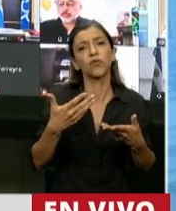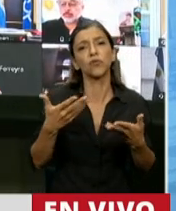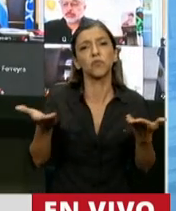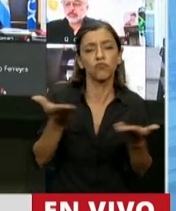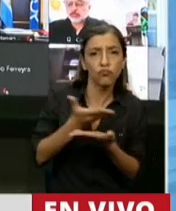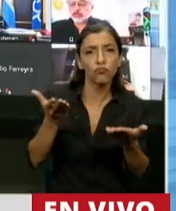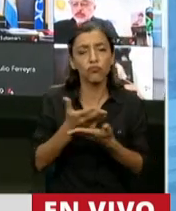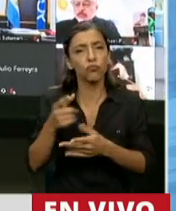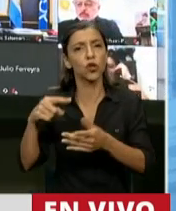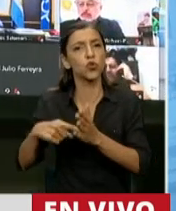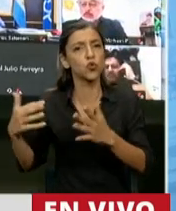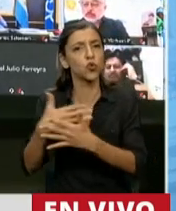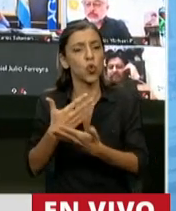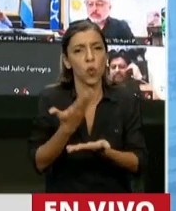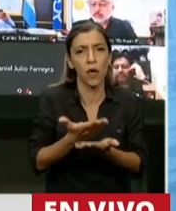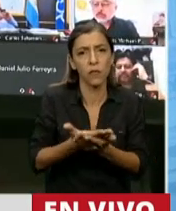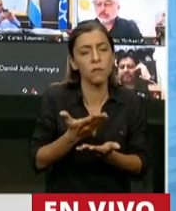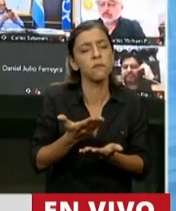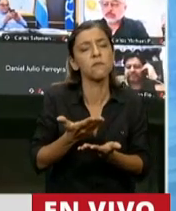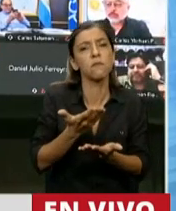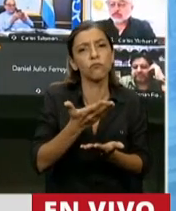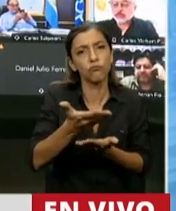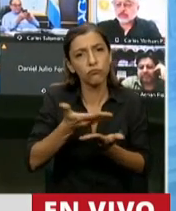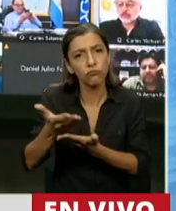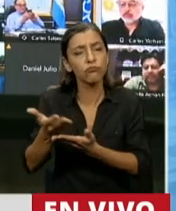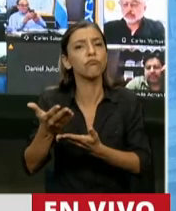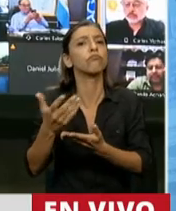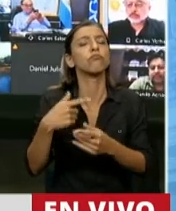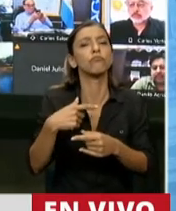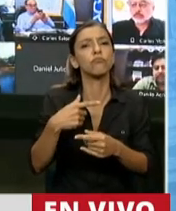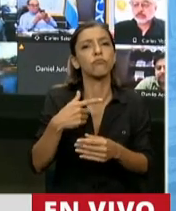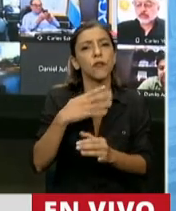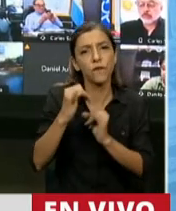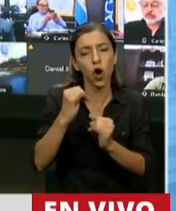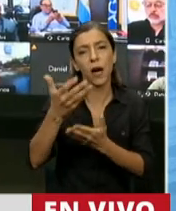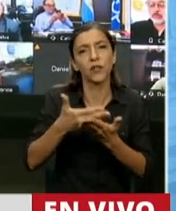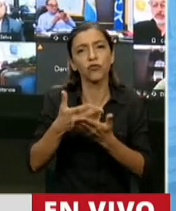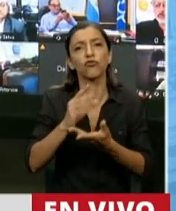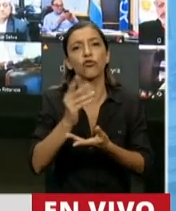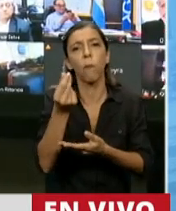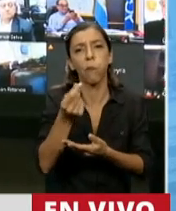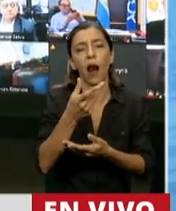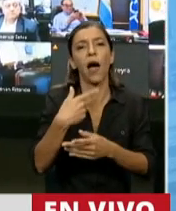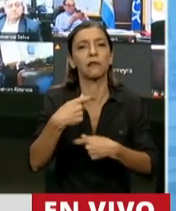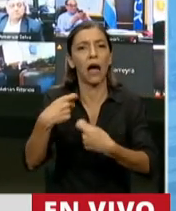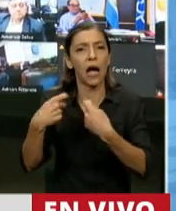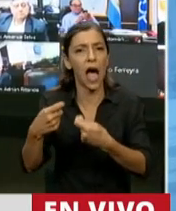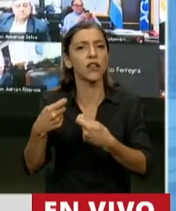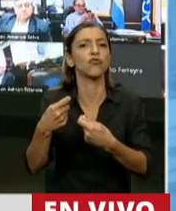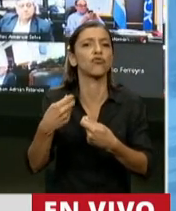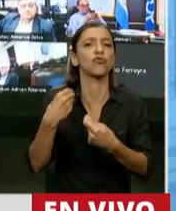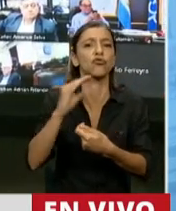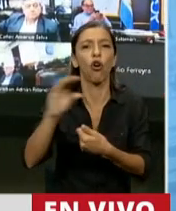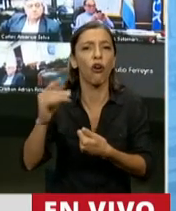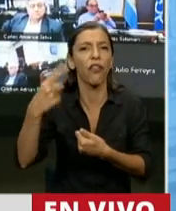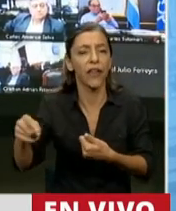ciudad presentó todo lo que había recibido, por qué motivo, en lo que había gastado, que ya lo había presentado